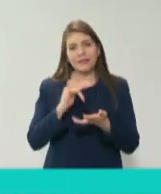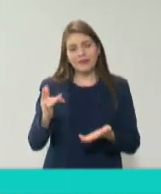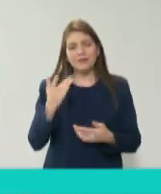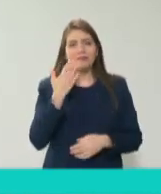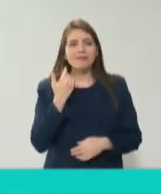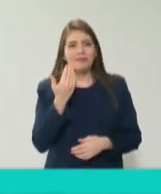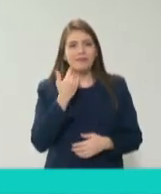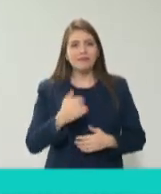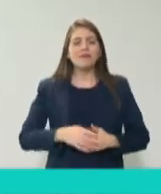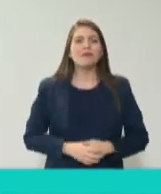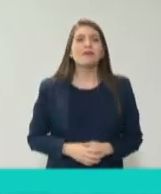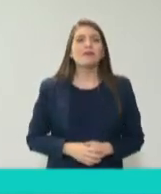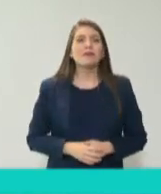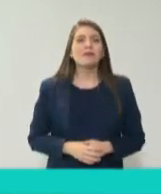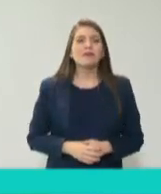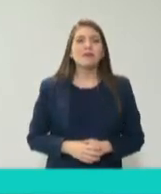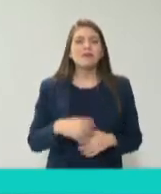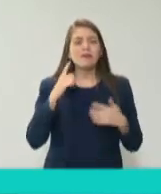amables. Muchas gracias.